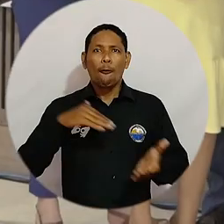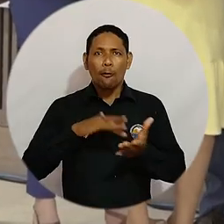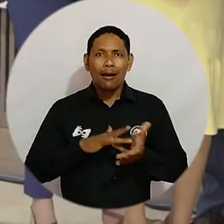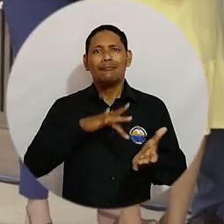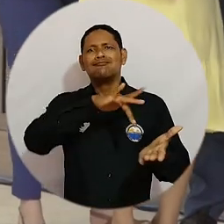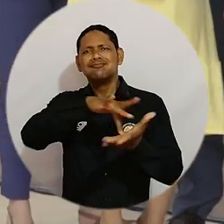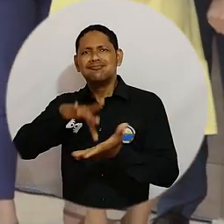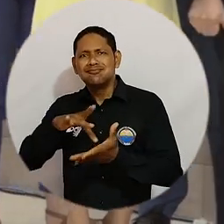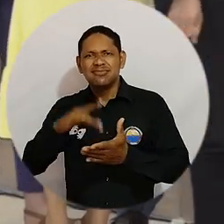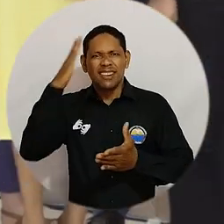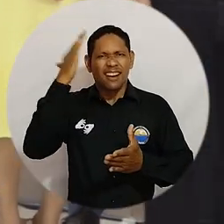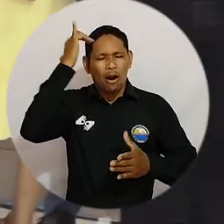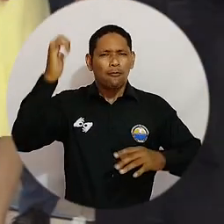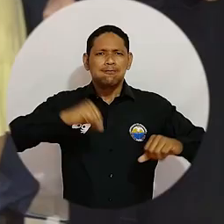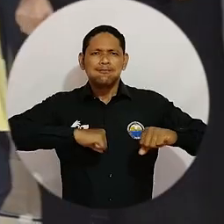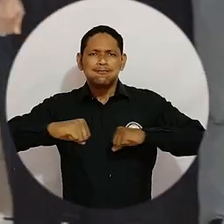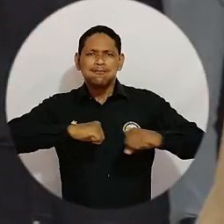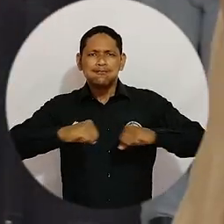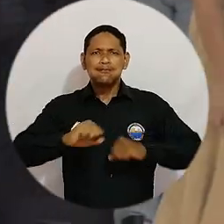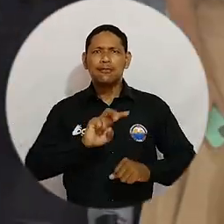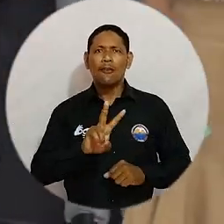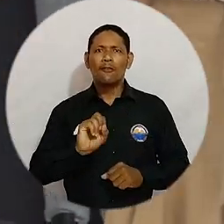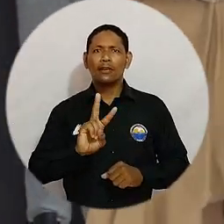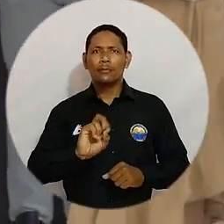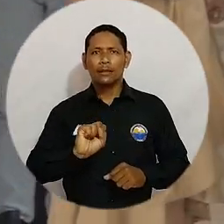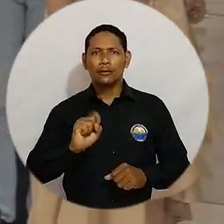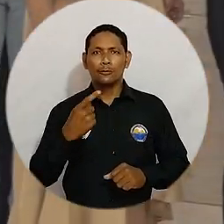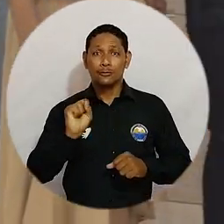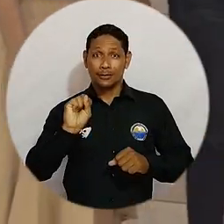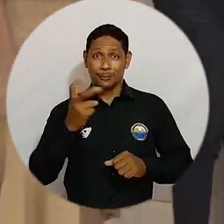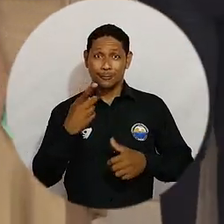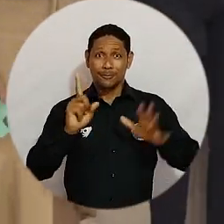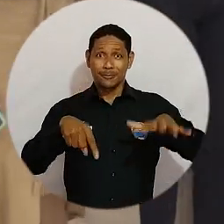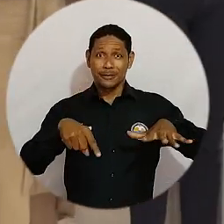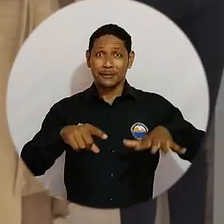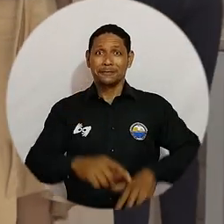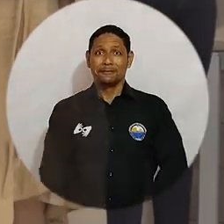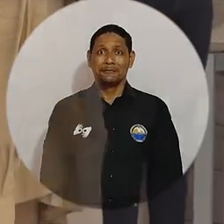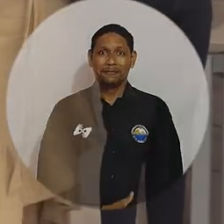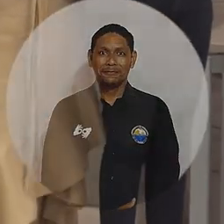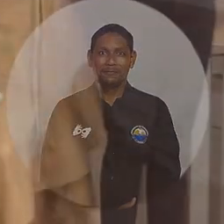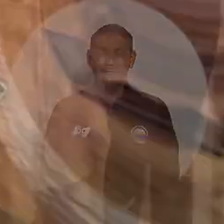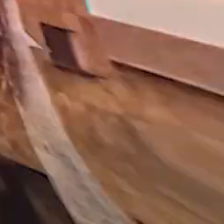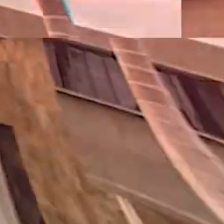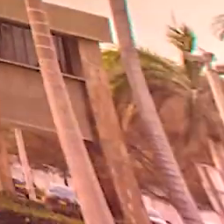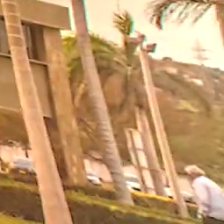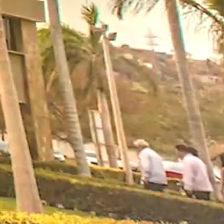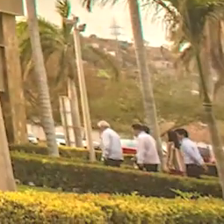fue el retorno seguro a las actividades académicas presenciales para el segundo semestre de 2021.